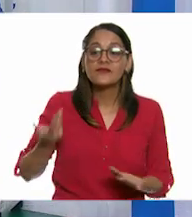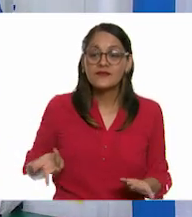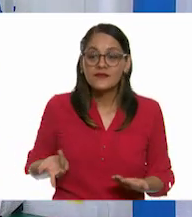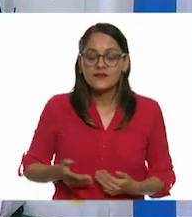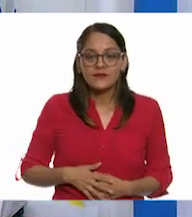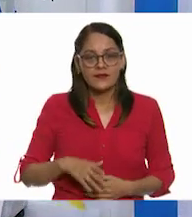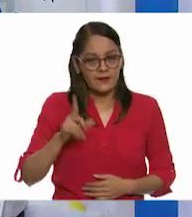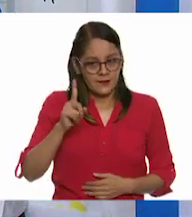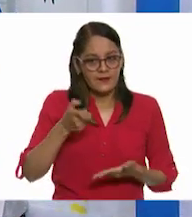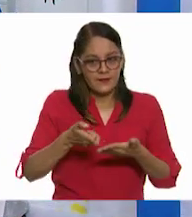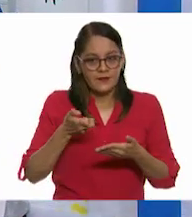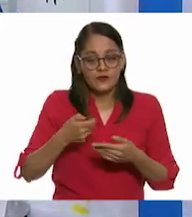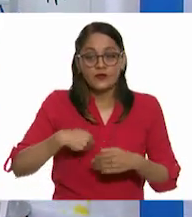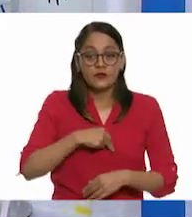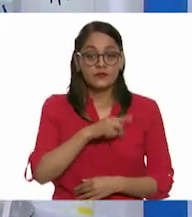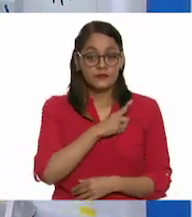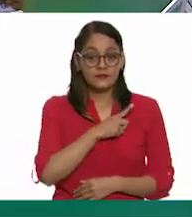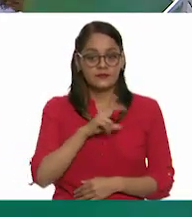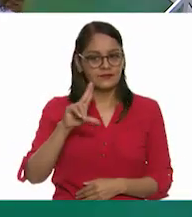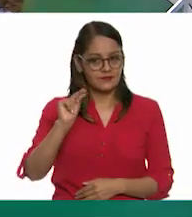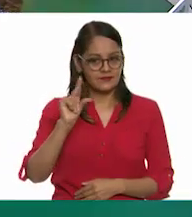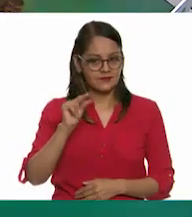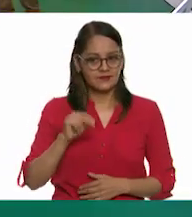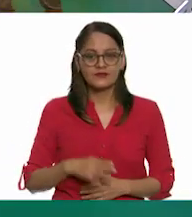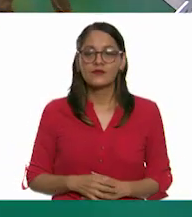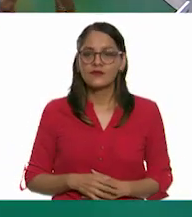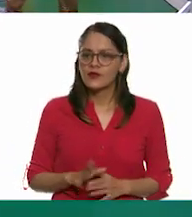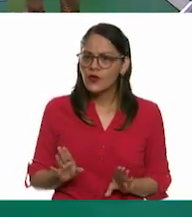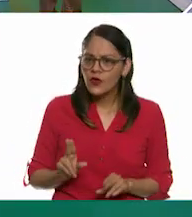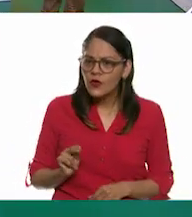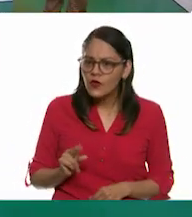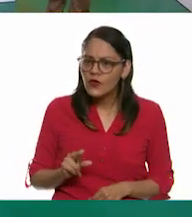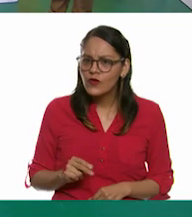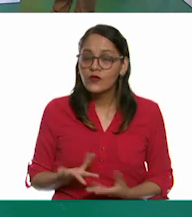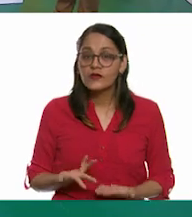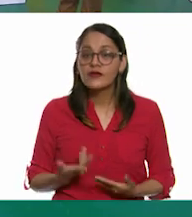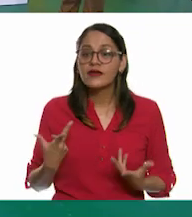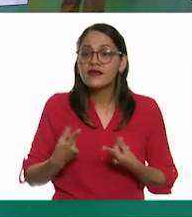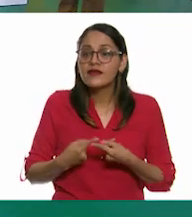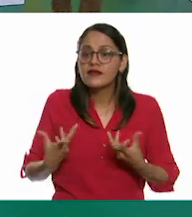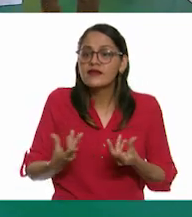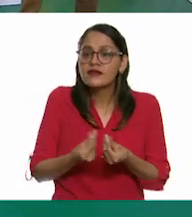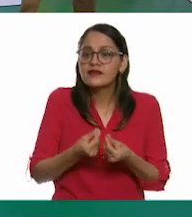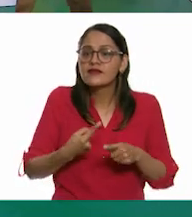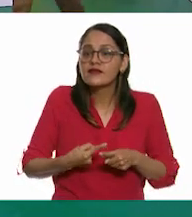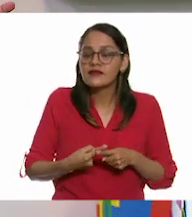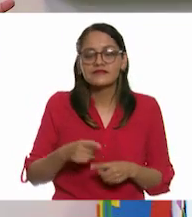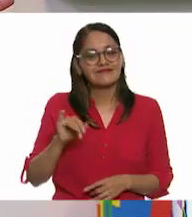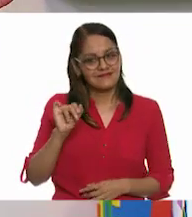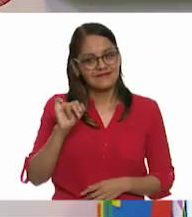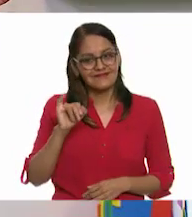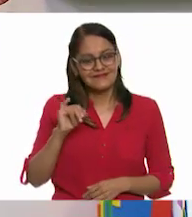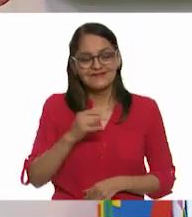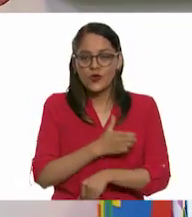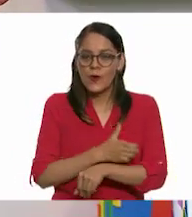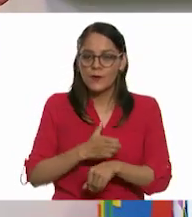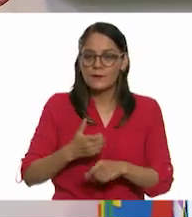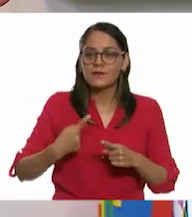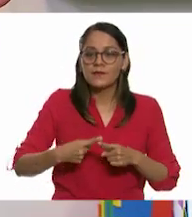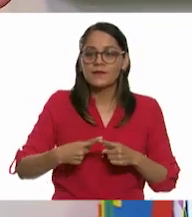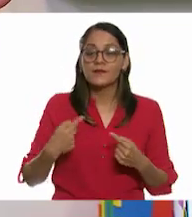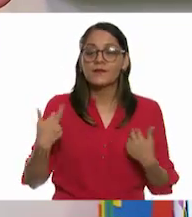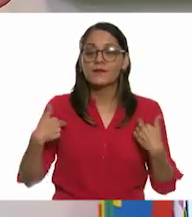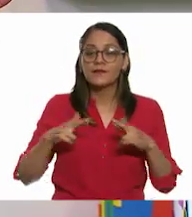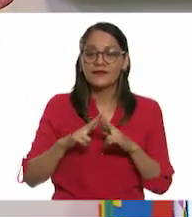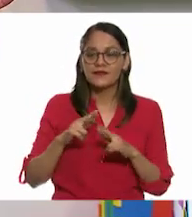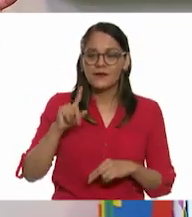Obviamente, para esto no vamos a estar solos, Oscar. ¿Ah, no? No. Nos va a acompañar alguien, por lo tanto. Claro, sí. Nos va a acompañar nuestra